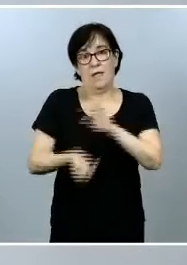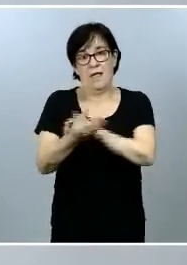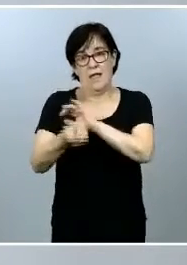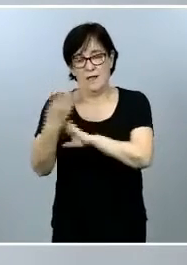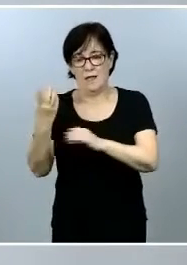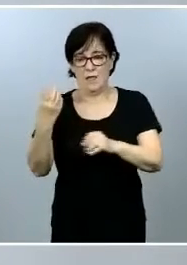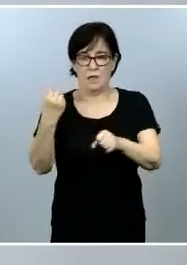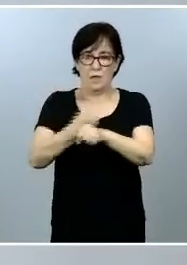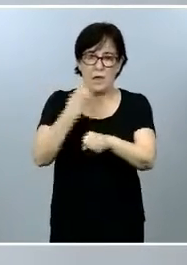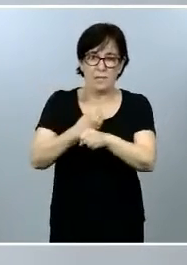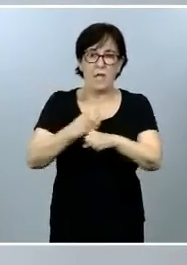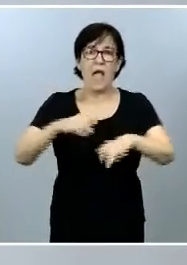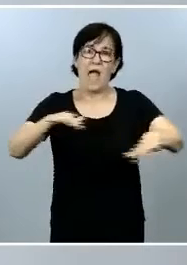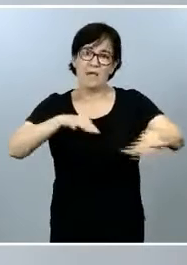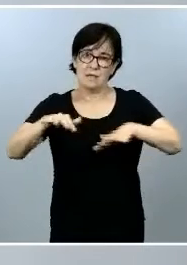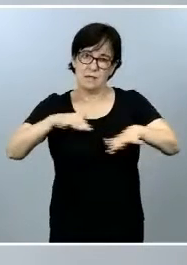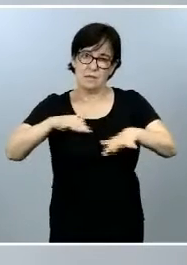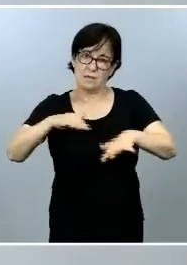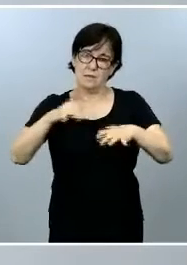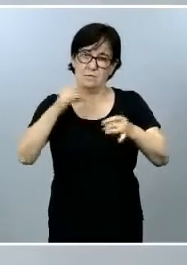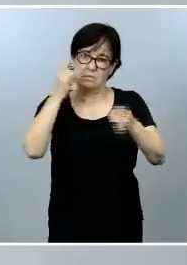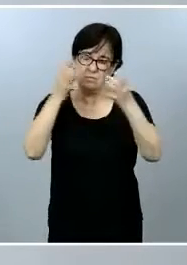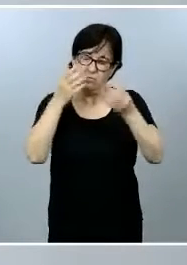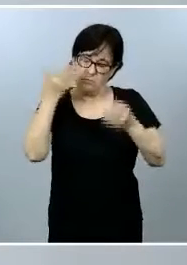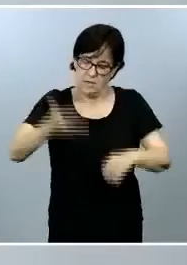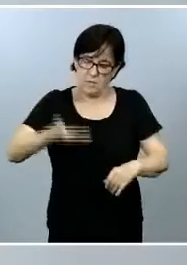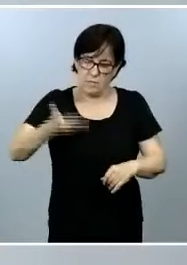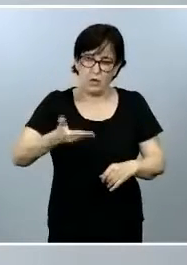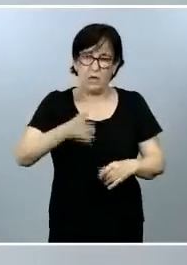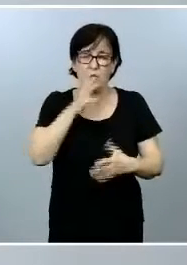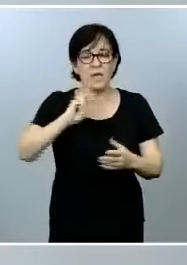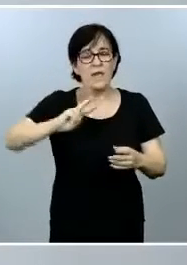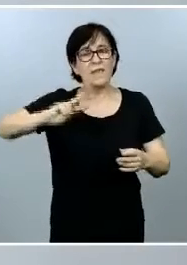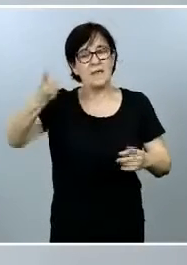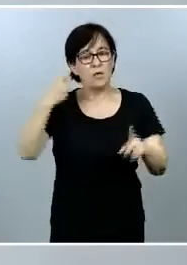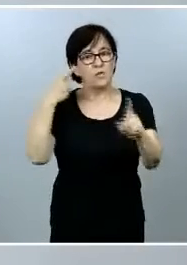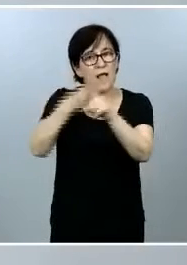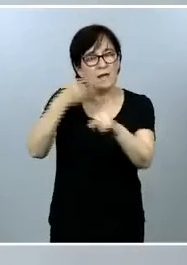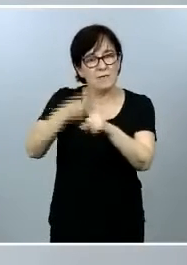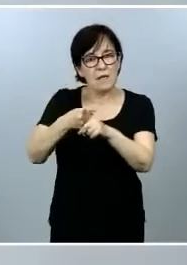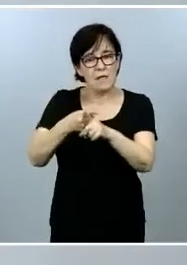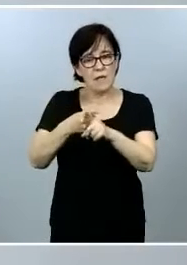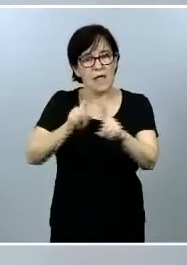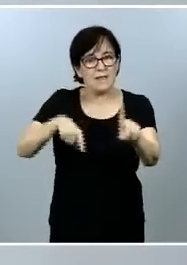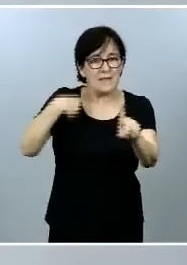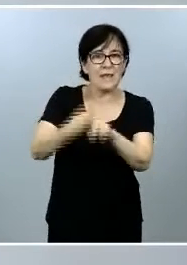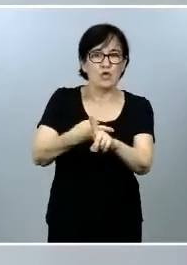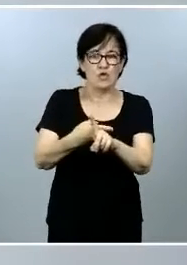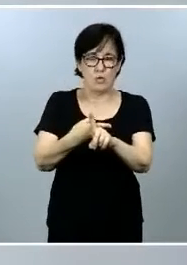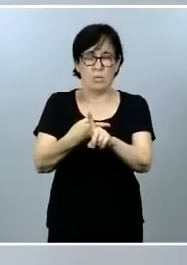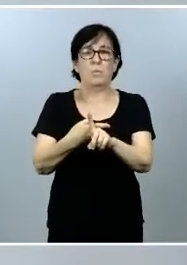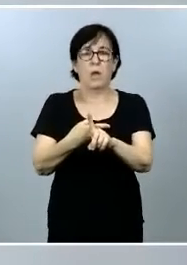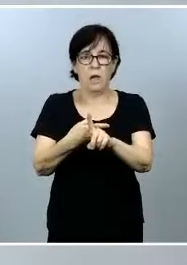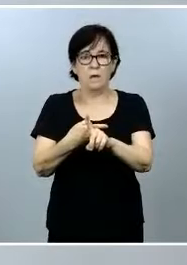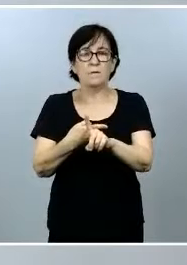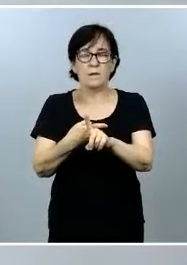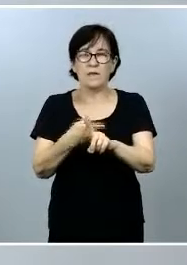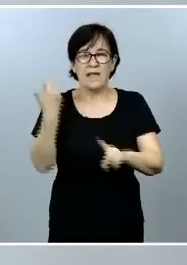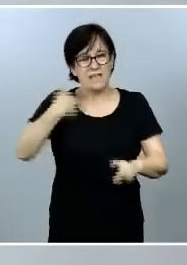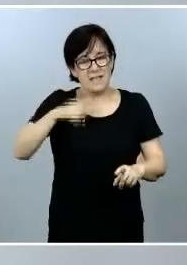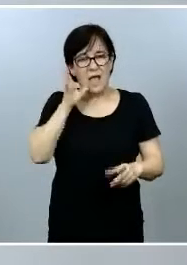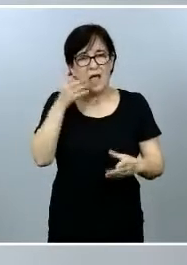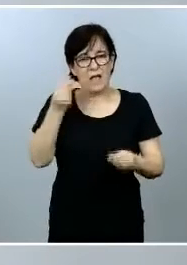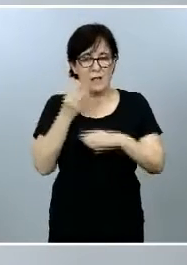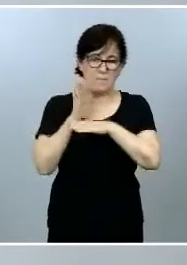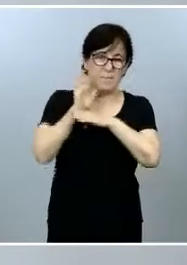importantes. Y es una segunda referencia que se suma a la ya presentada,